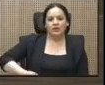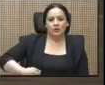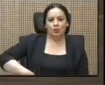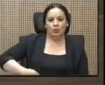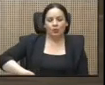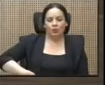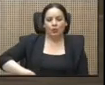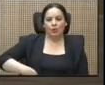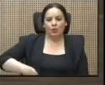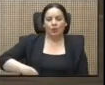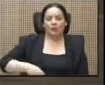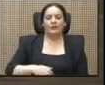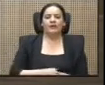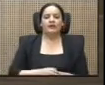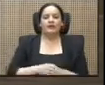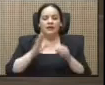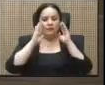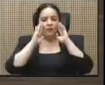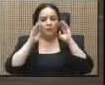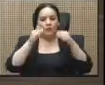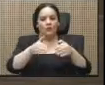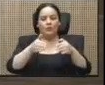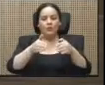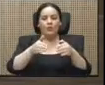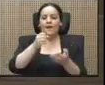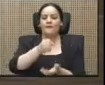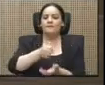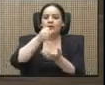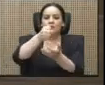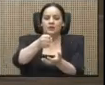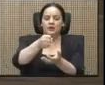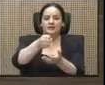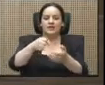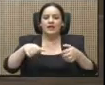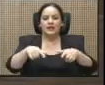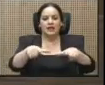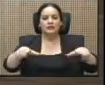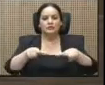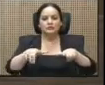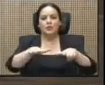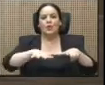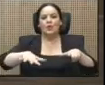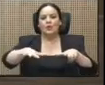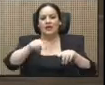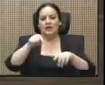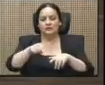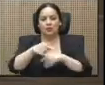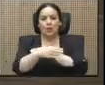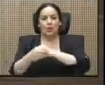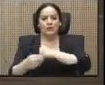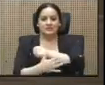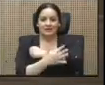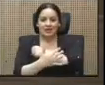y que enfoquemos las inversiones en las zonas costeras. Guanacaste es un potencial.